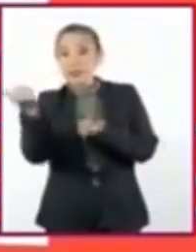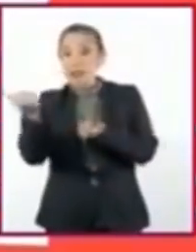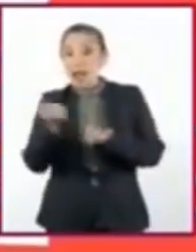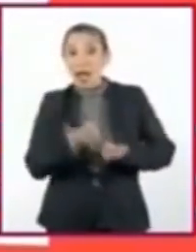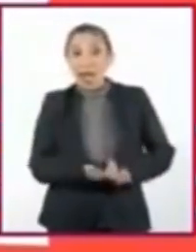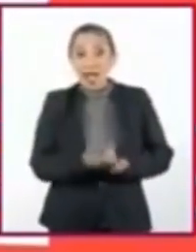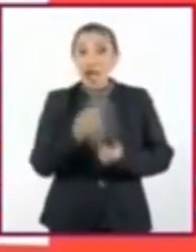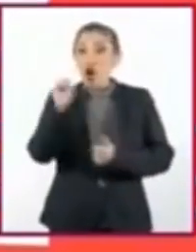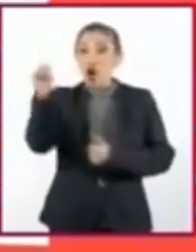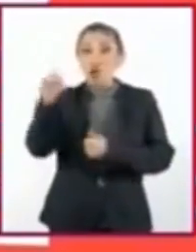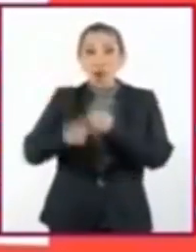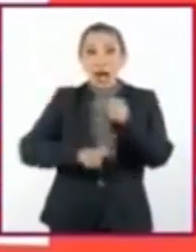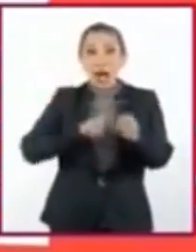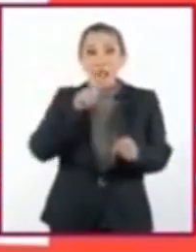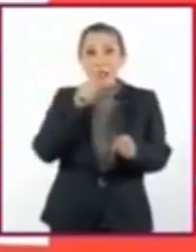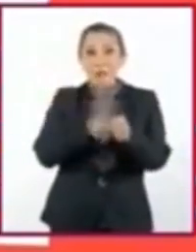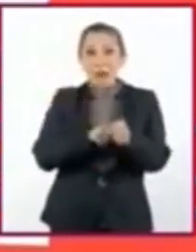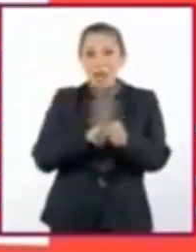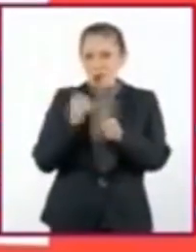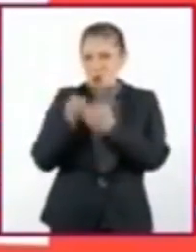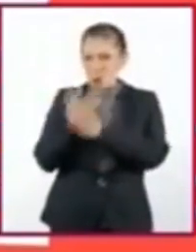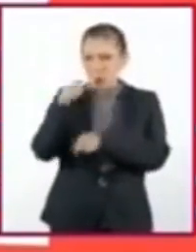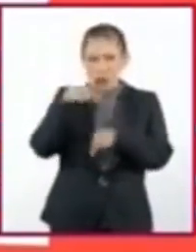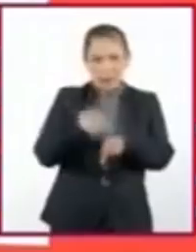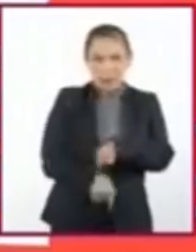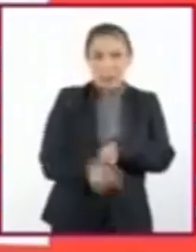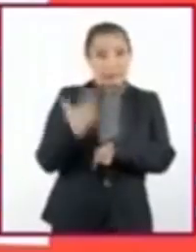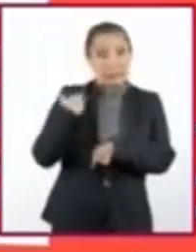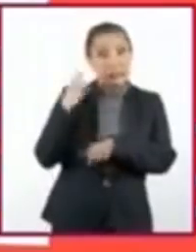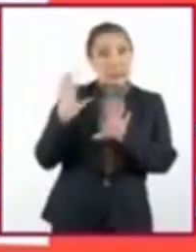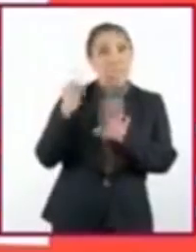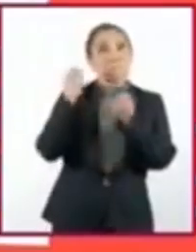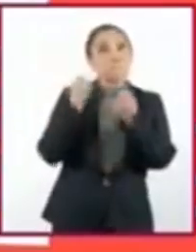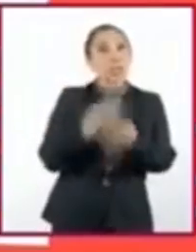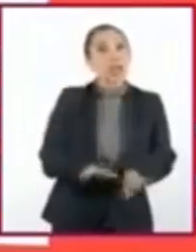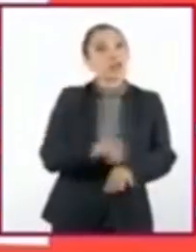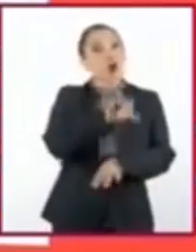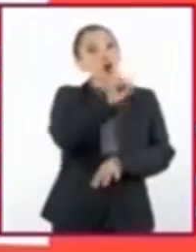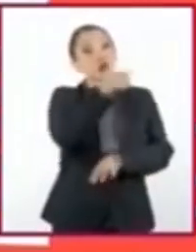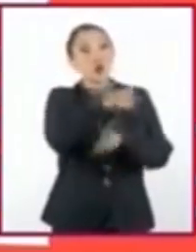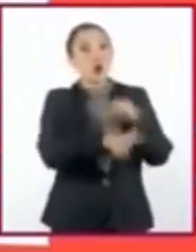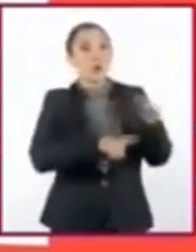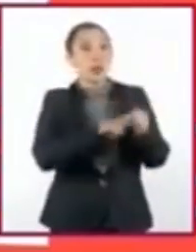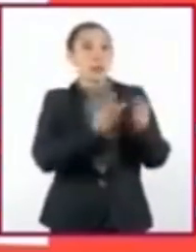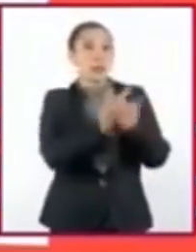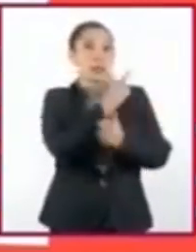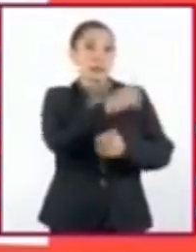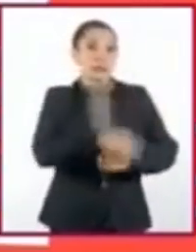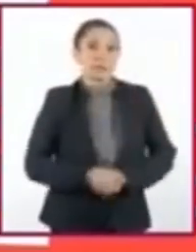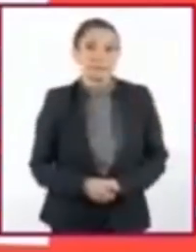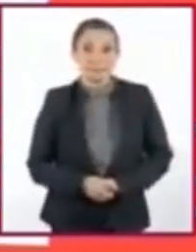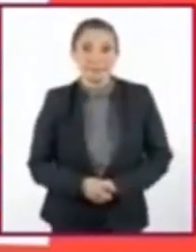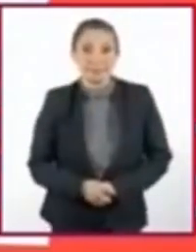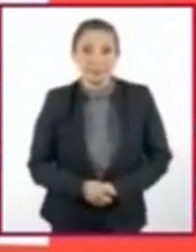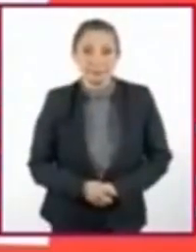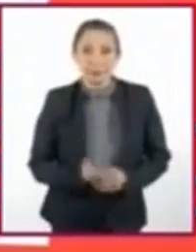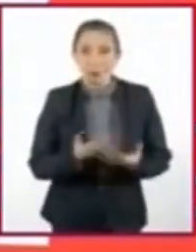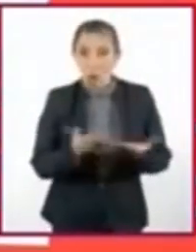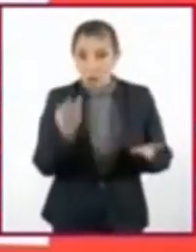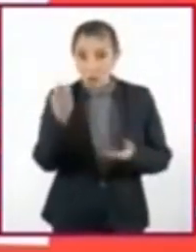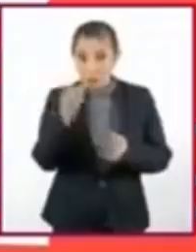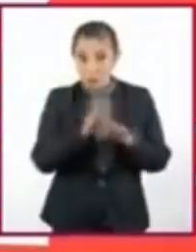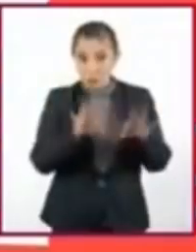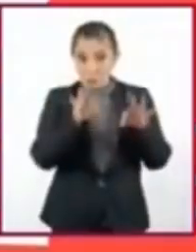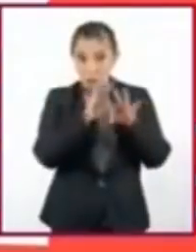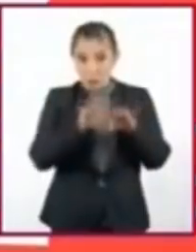de especies exóticas a un ecosistema es un factor de pérdida de biodiversidad. ¿Qué les parece este dato?